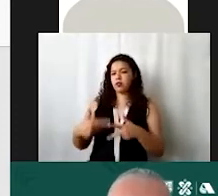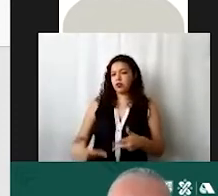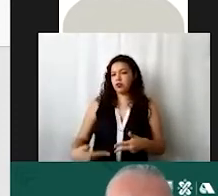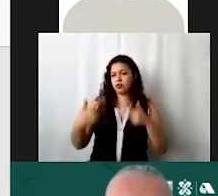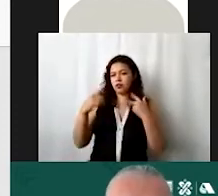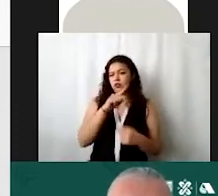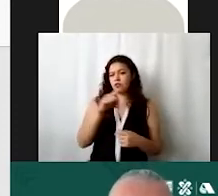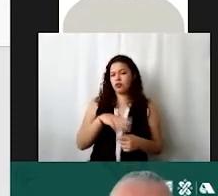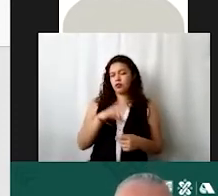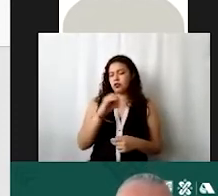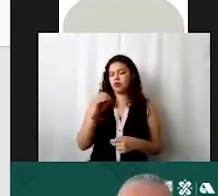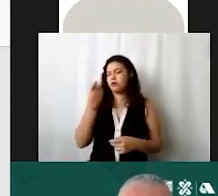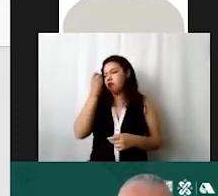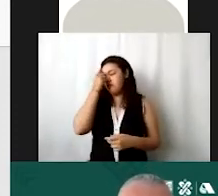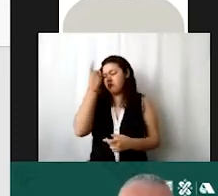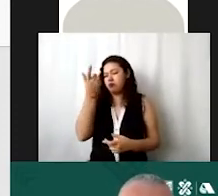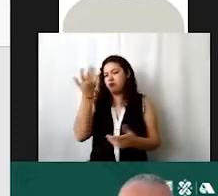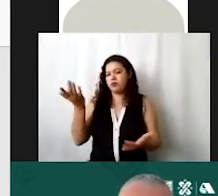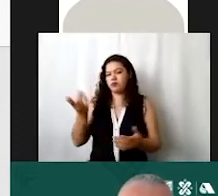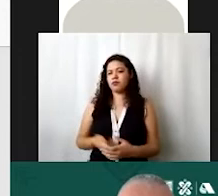se me ocurre ¿no? este